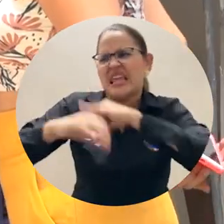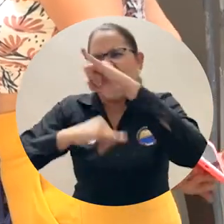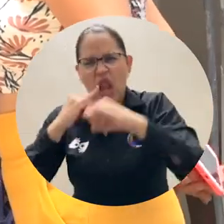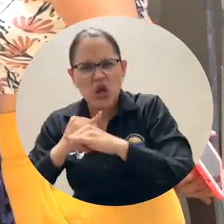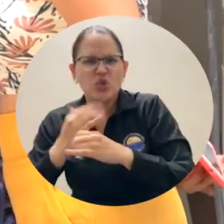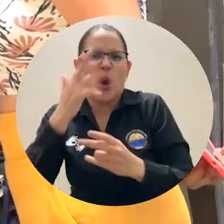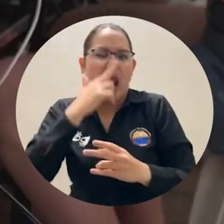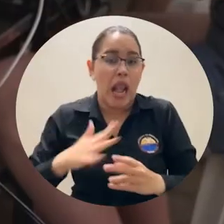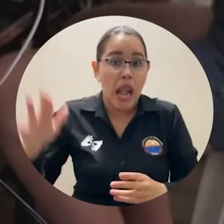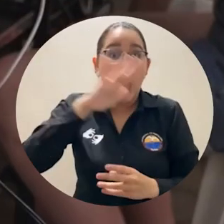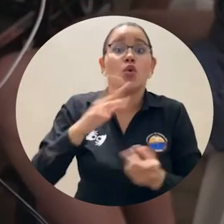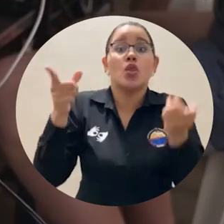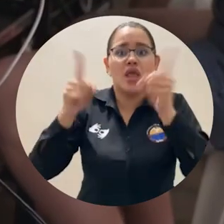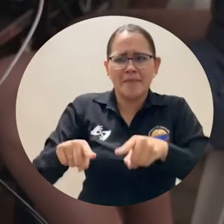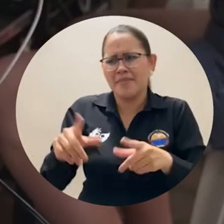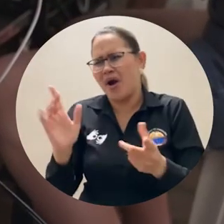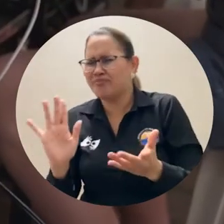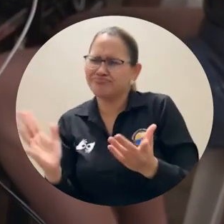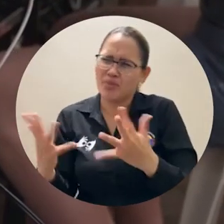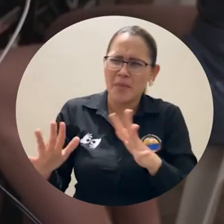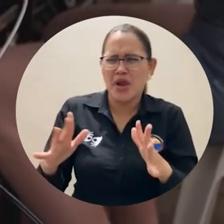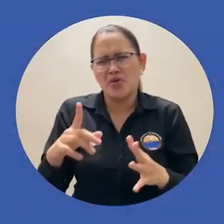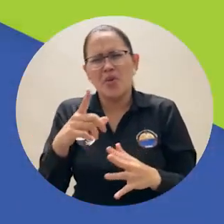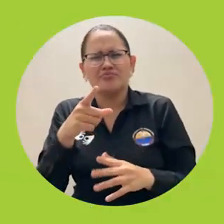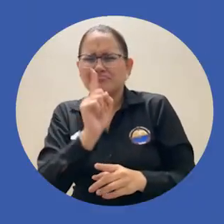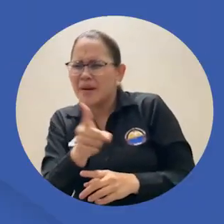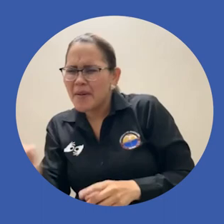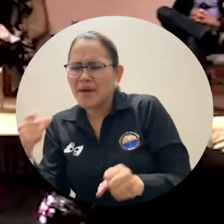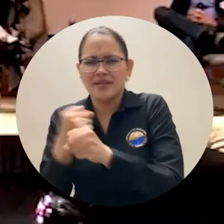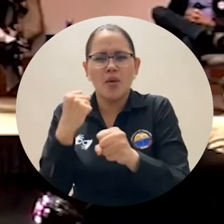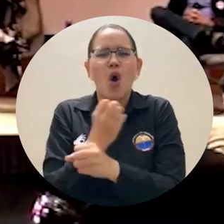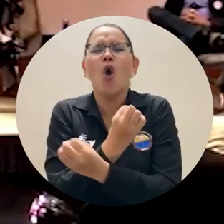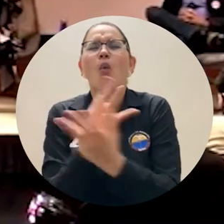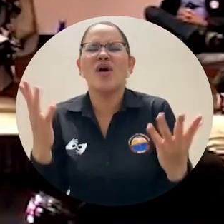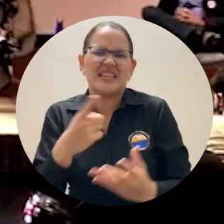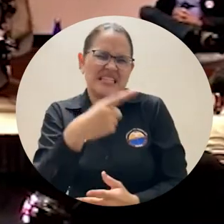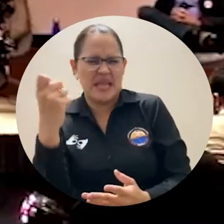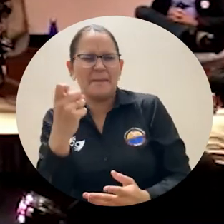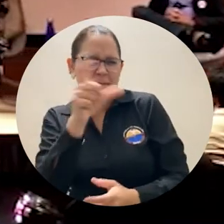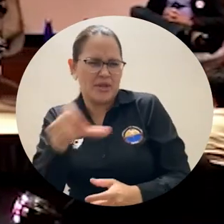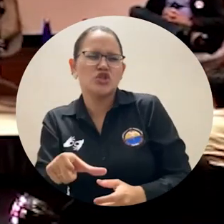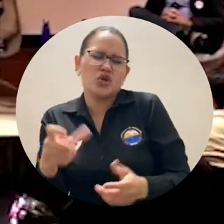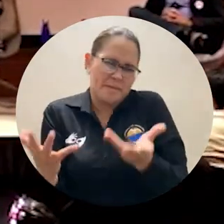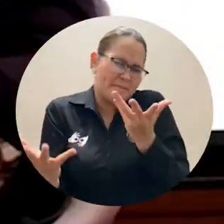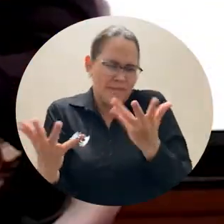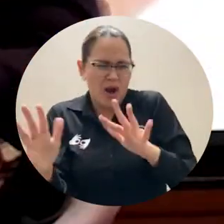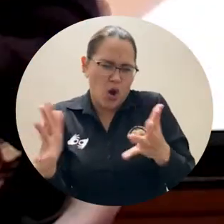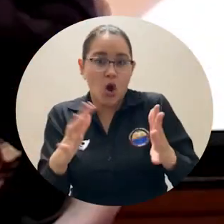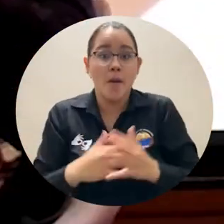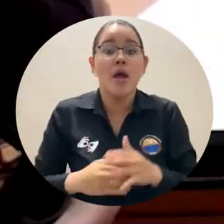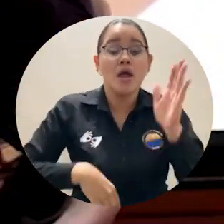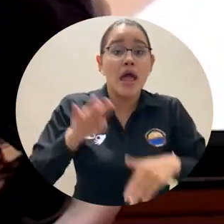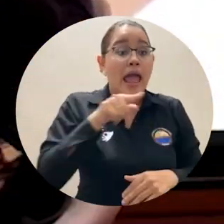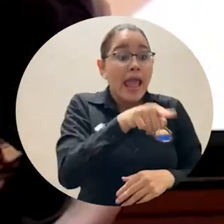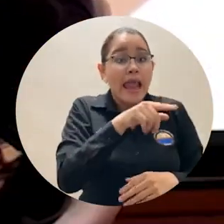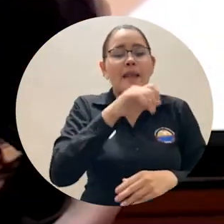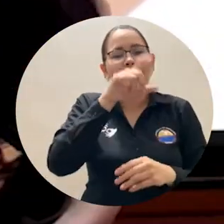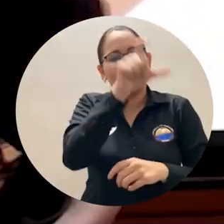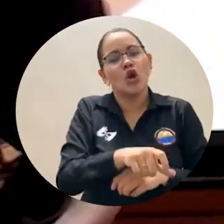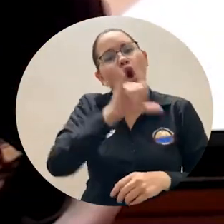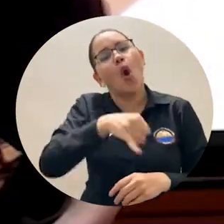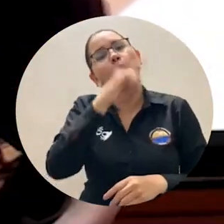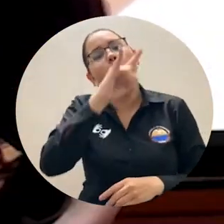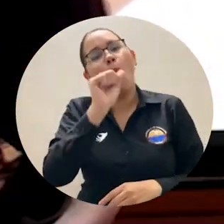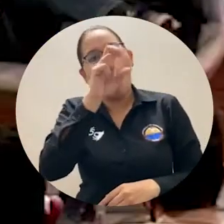personas al que se sumaron los estudiantes de Uni Magdalena desde diferentes roles. El creador de la serie, Juan Pablo Buscarini, participó como